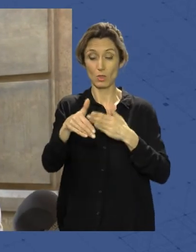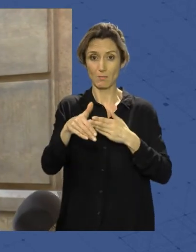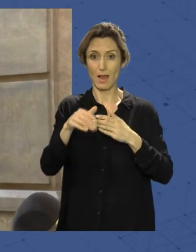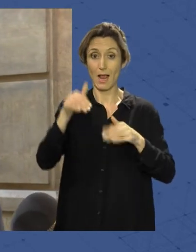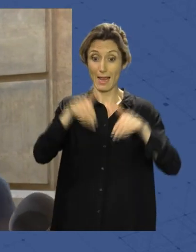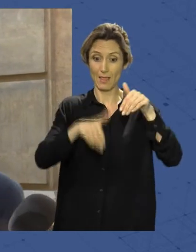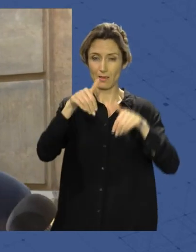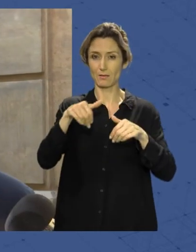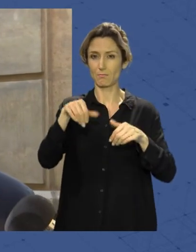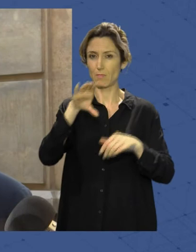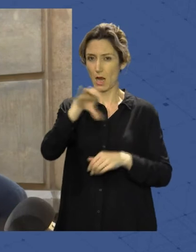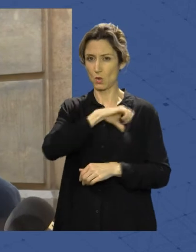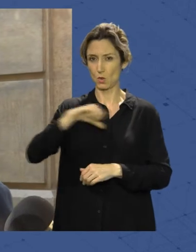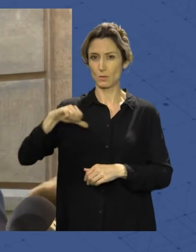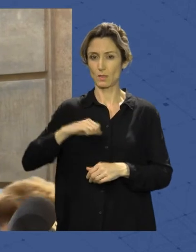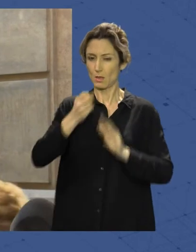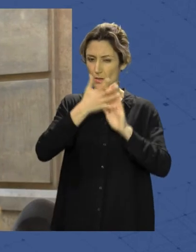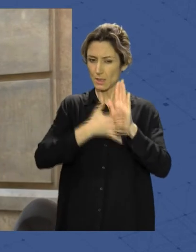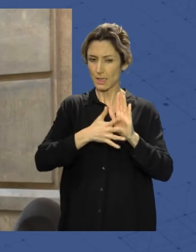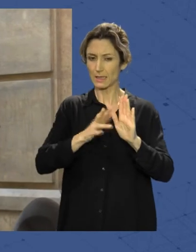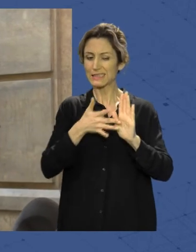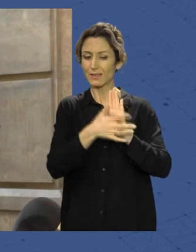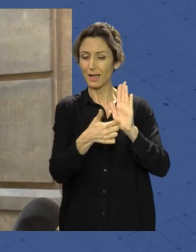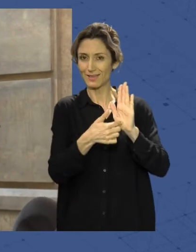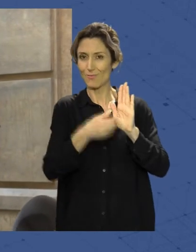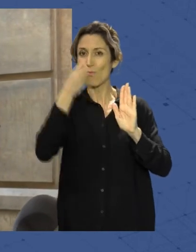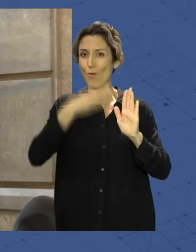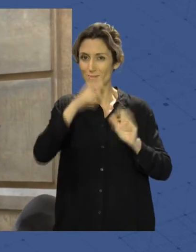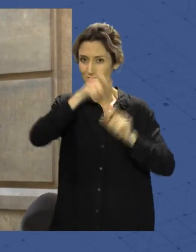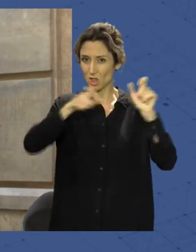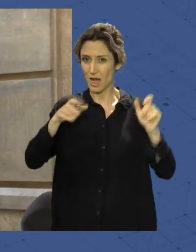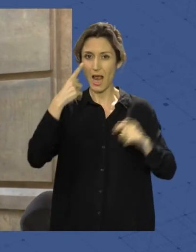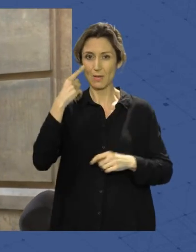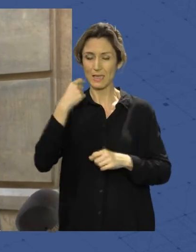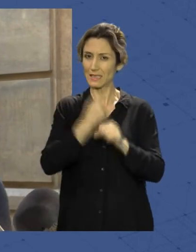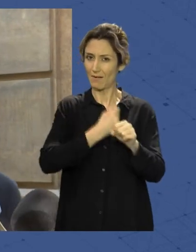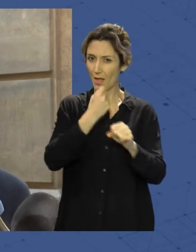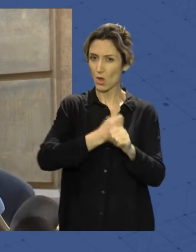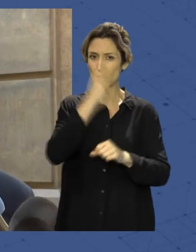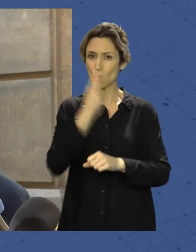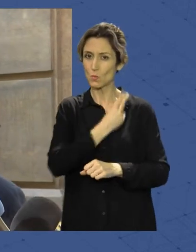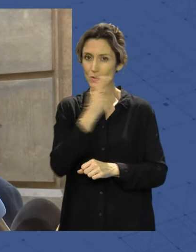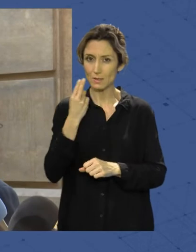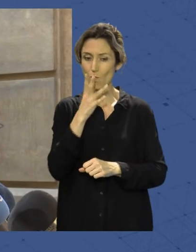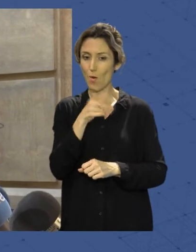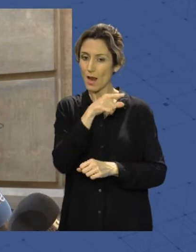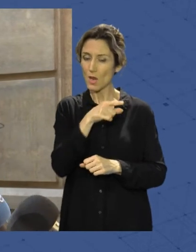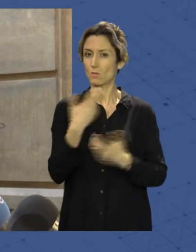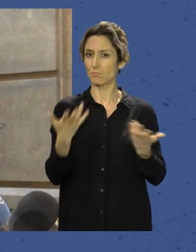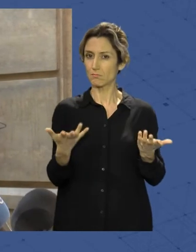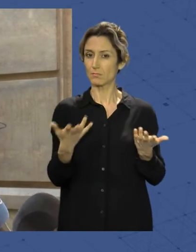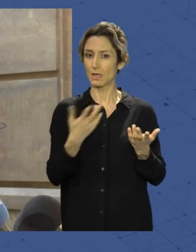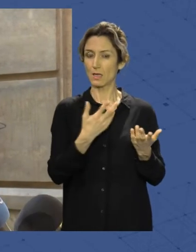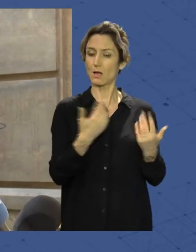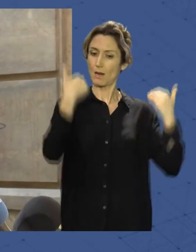es una lista que es un buen reflejo de lo que es la sociedad almeriense. Gente trabajadora, comprometida, que vienen de diferentes